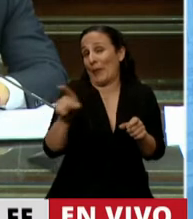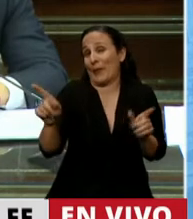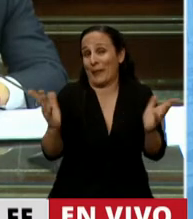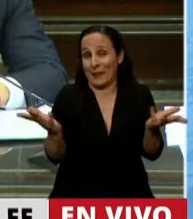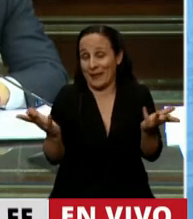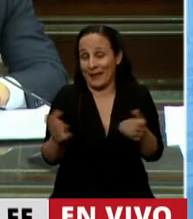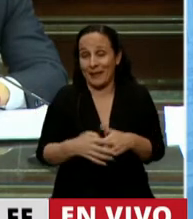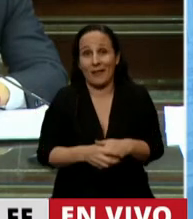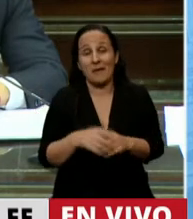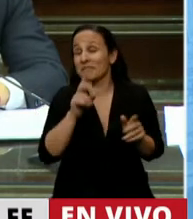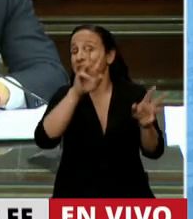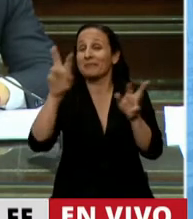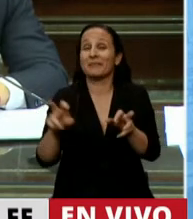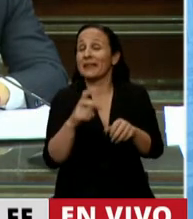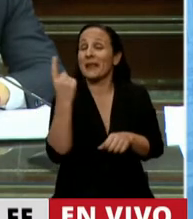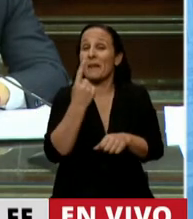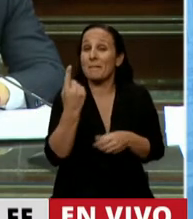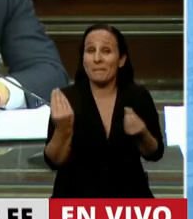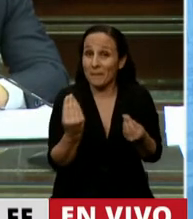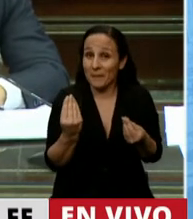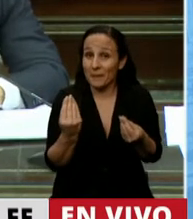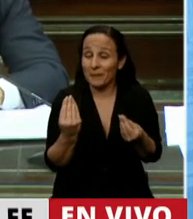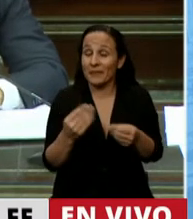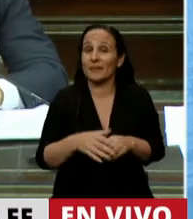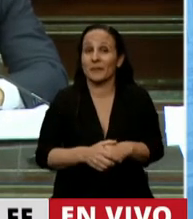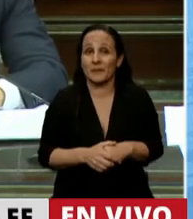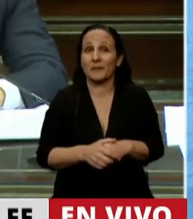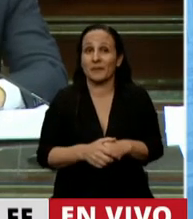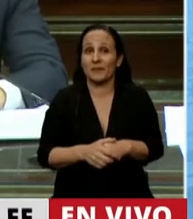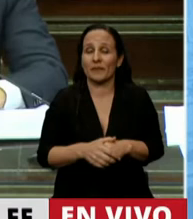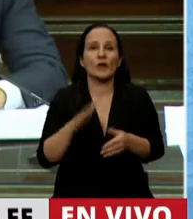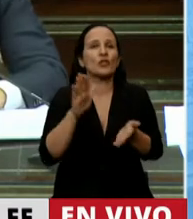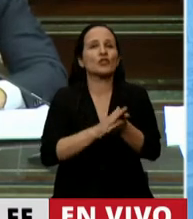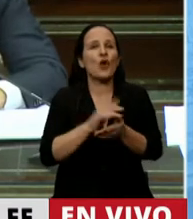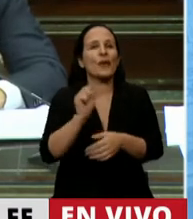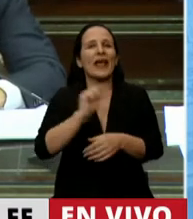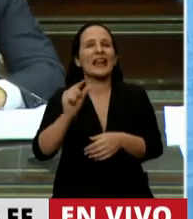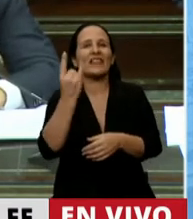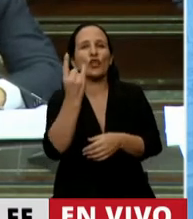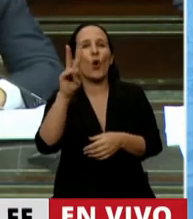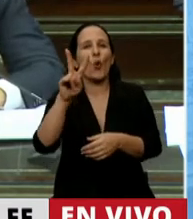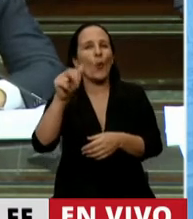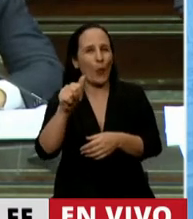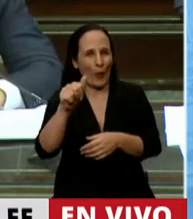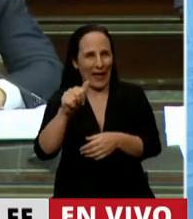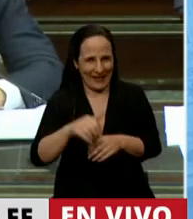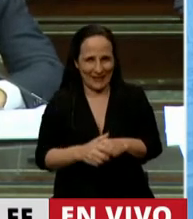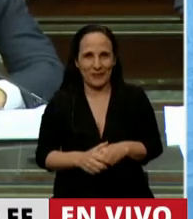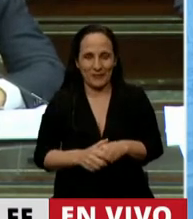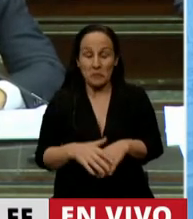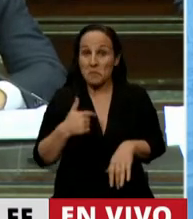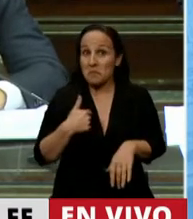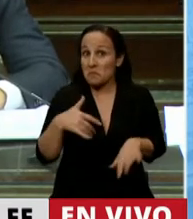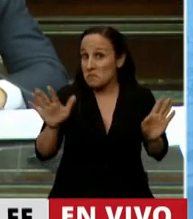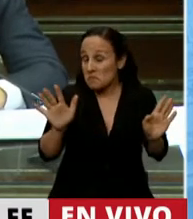El primer tema tiene que ver con los créditos UBA, el sistema UBA. Tengo